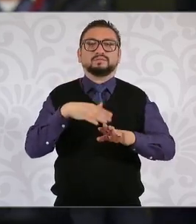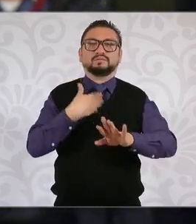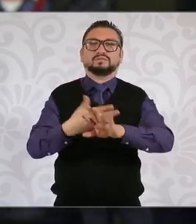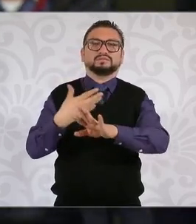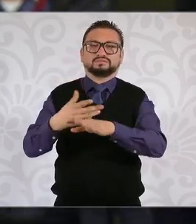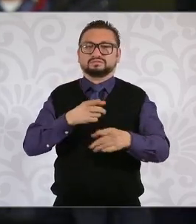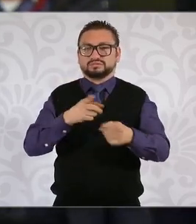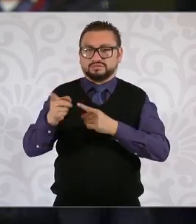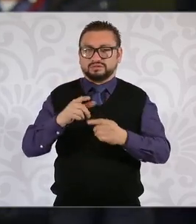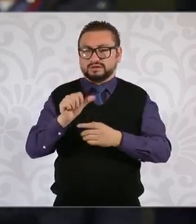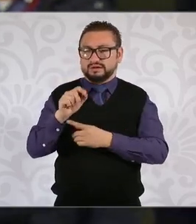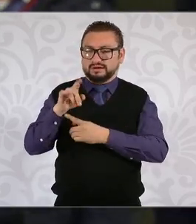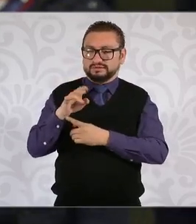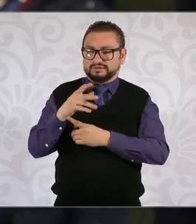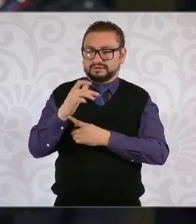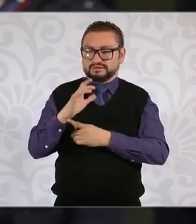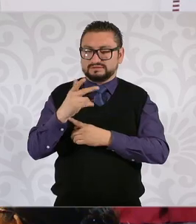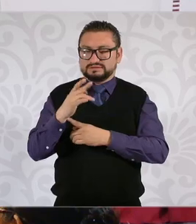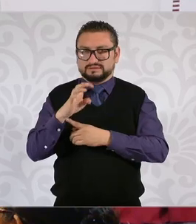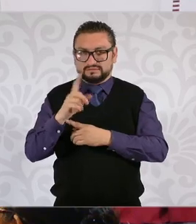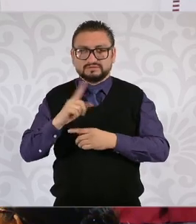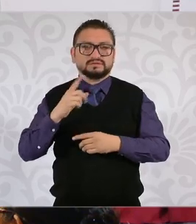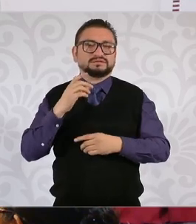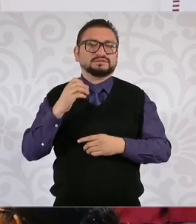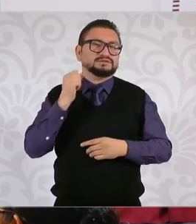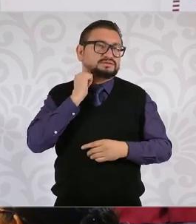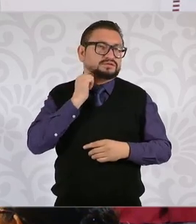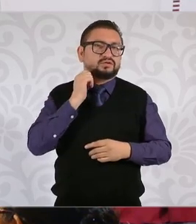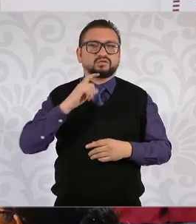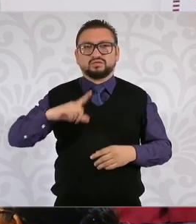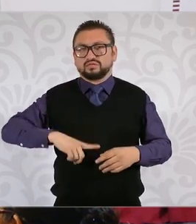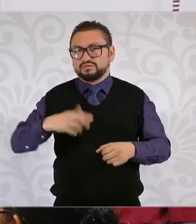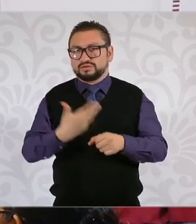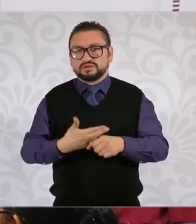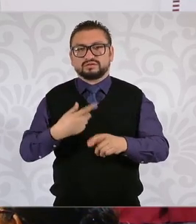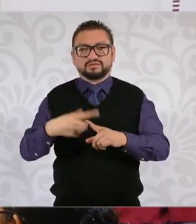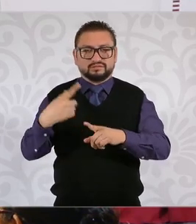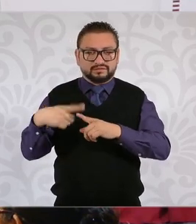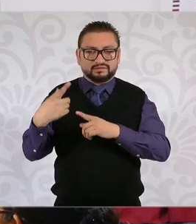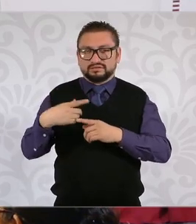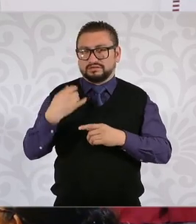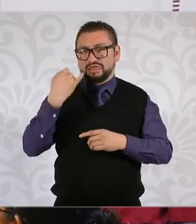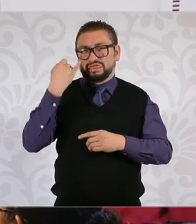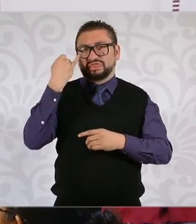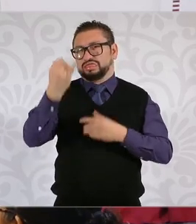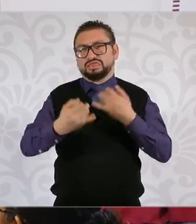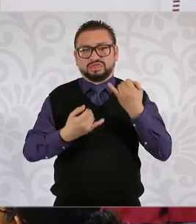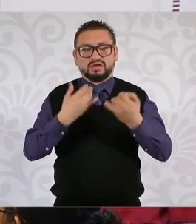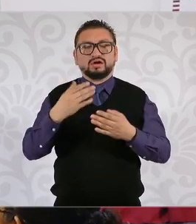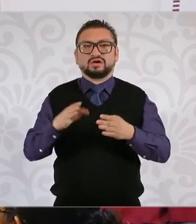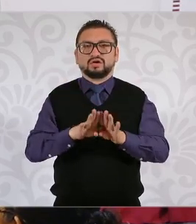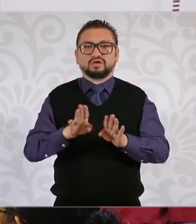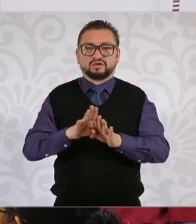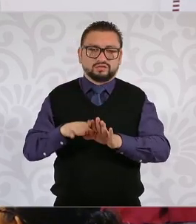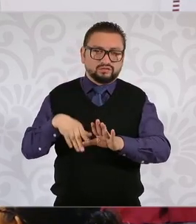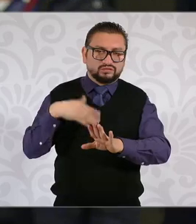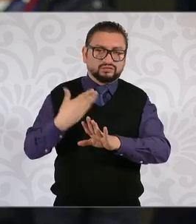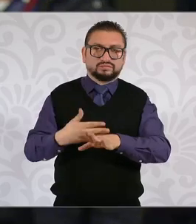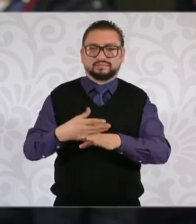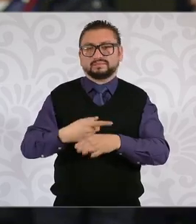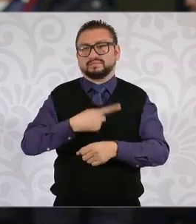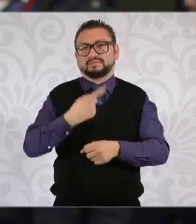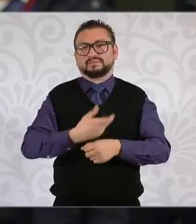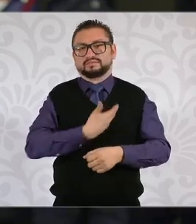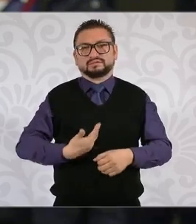a Andrea Chávez o a otros senadores o a gobernadoras también y se atreven también en el caso de la primera